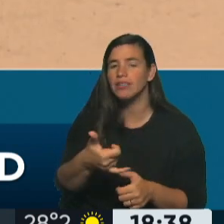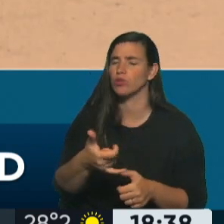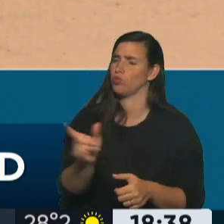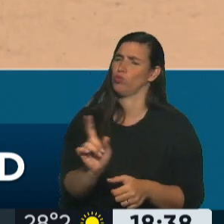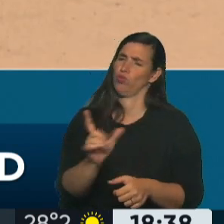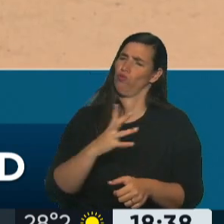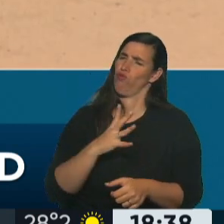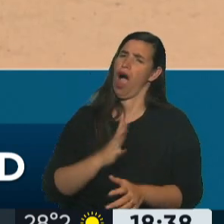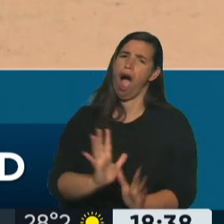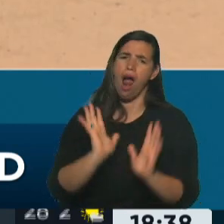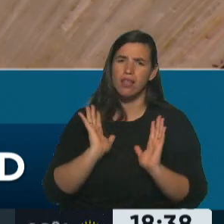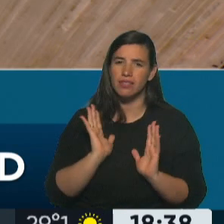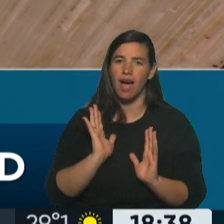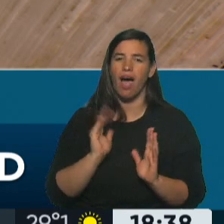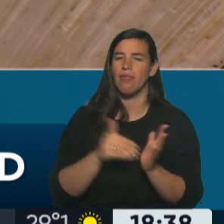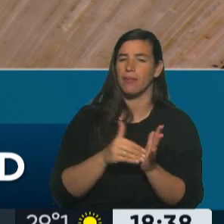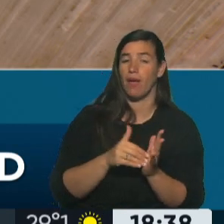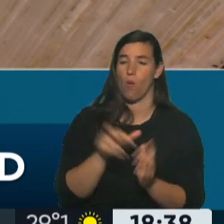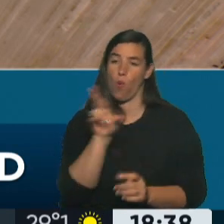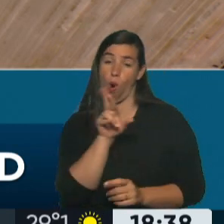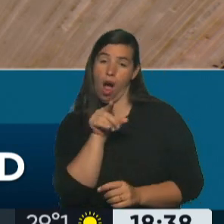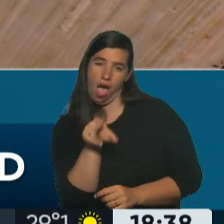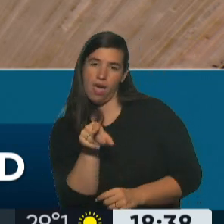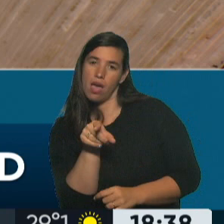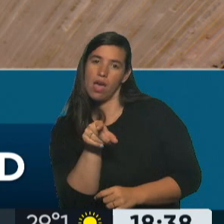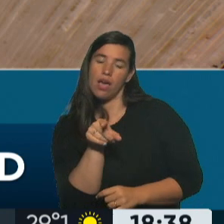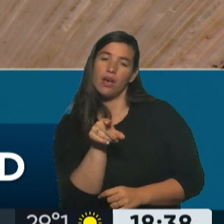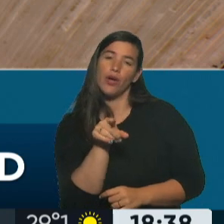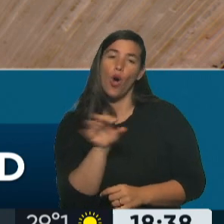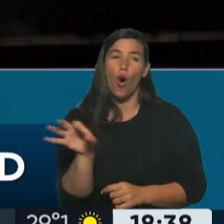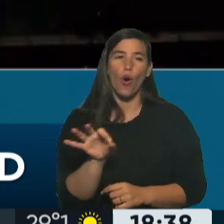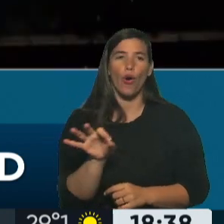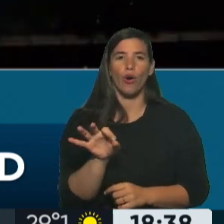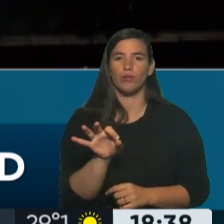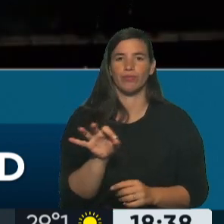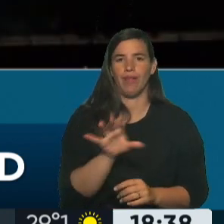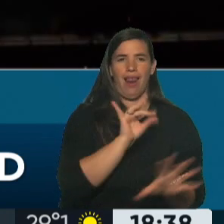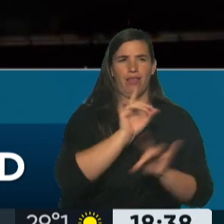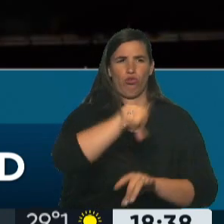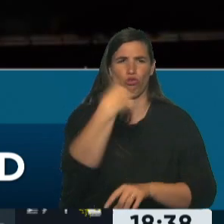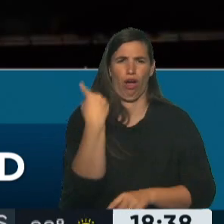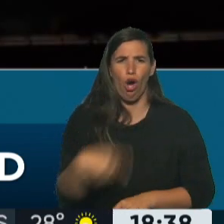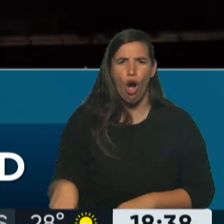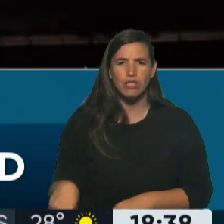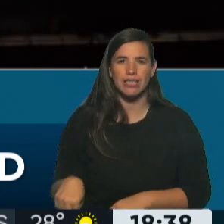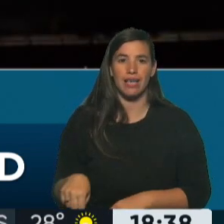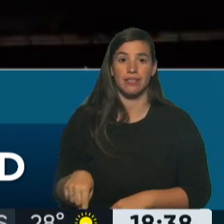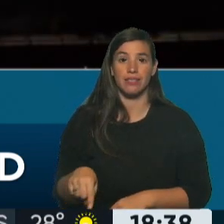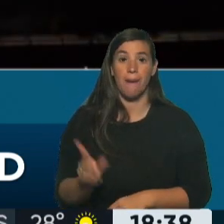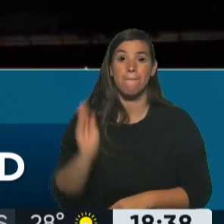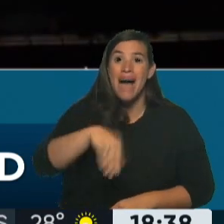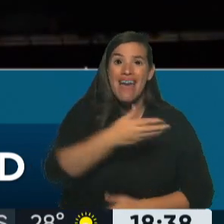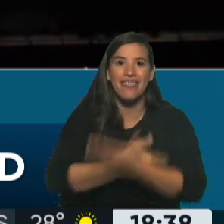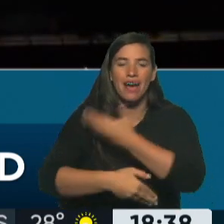sos mujer o si sos, tenés otra elección y aparte tenés discapacidad, por fuera de cualquier,